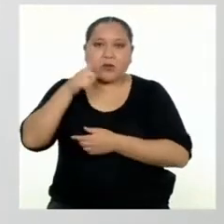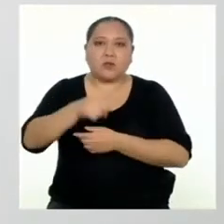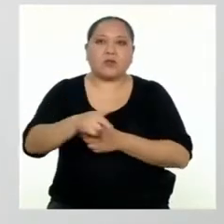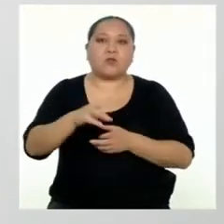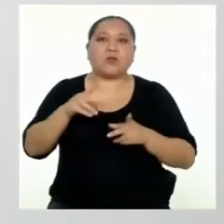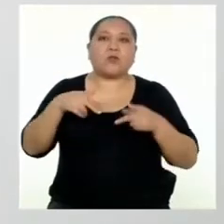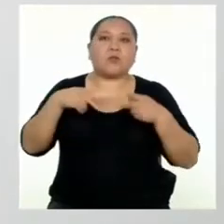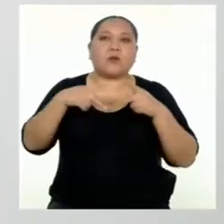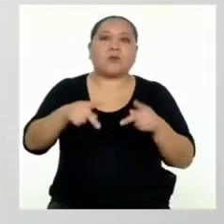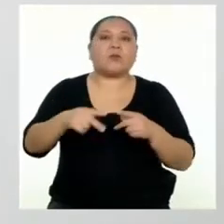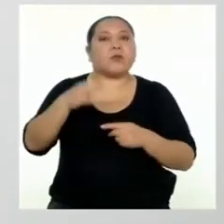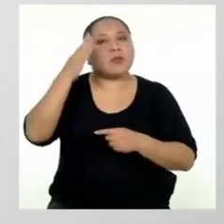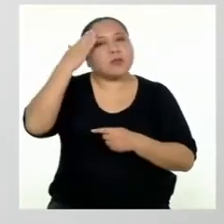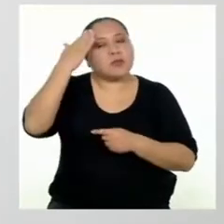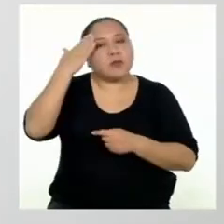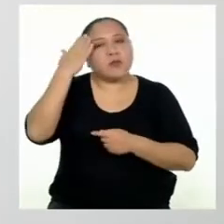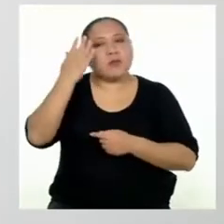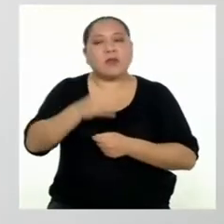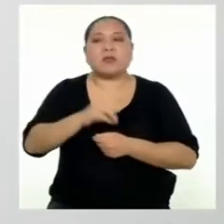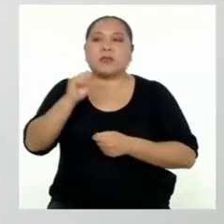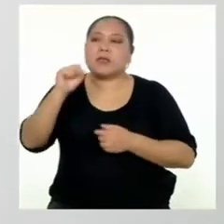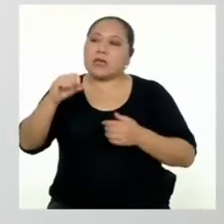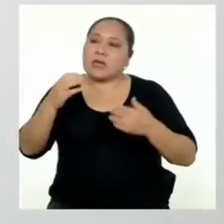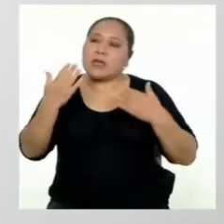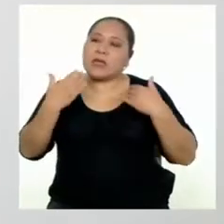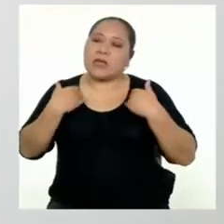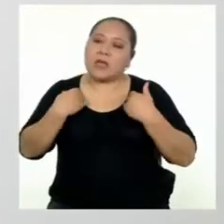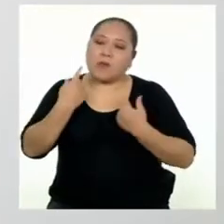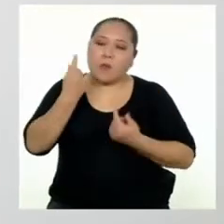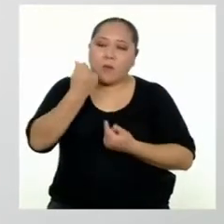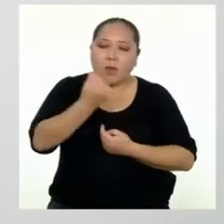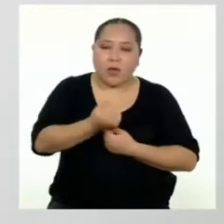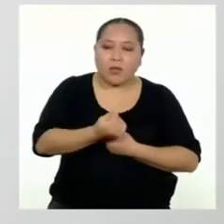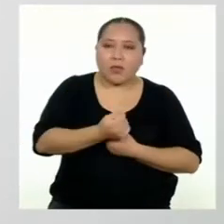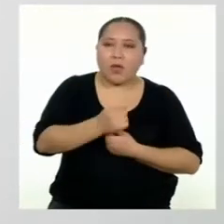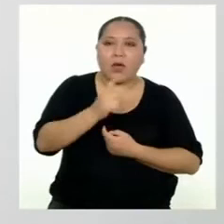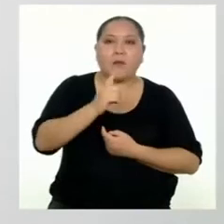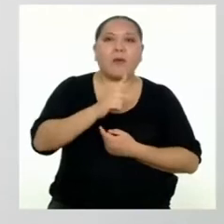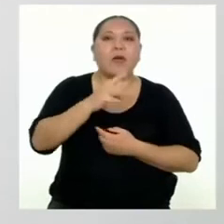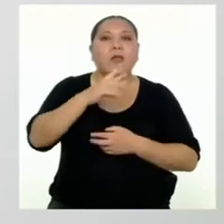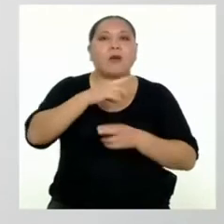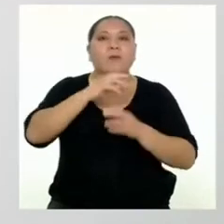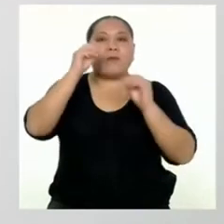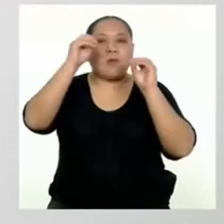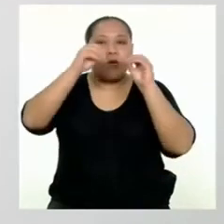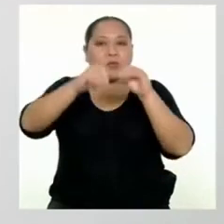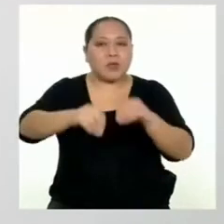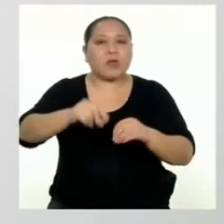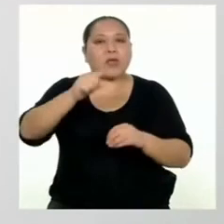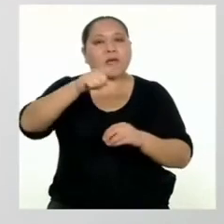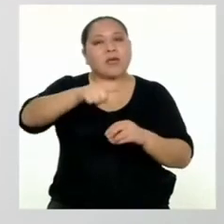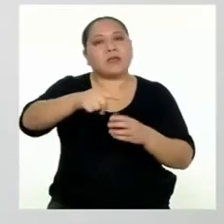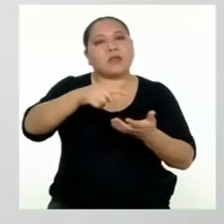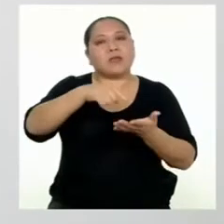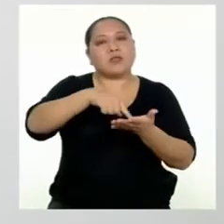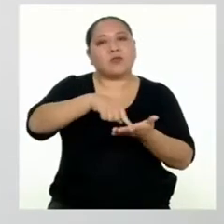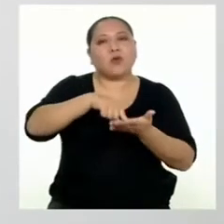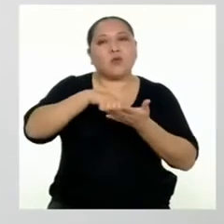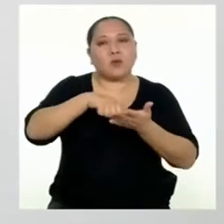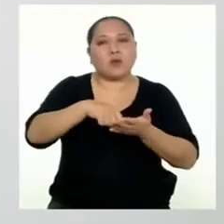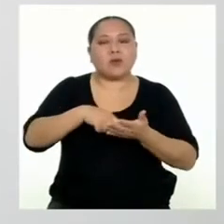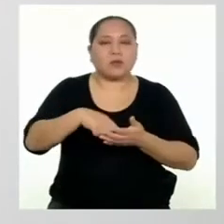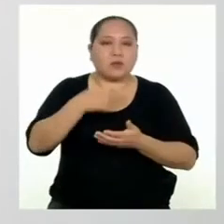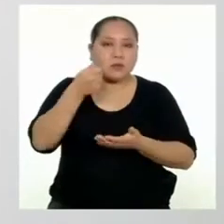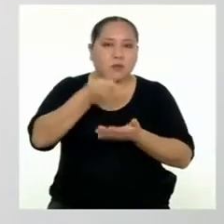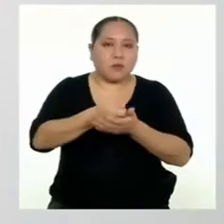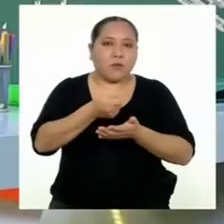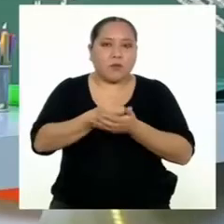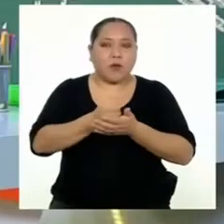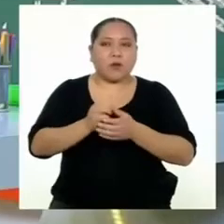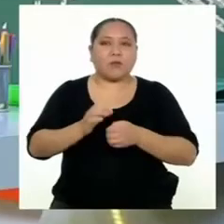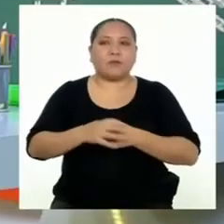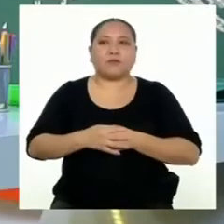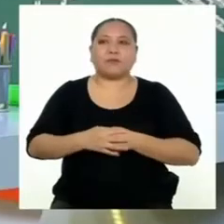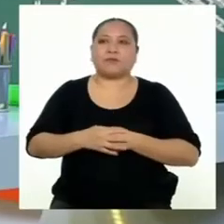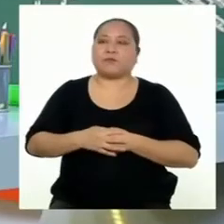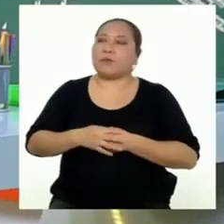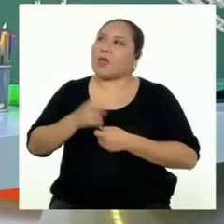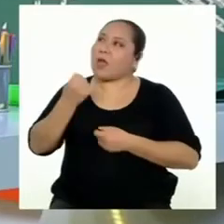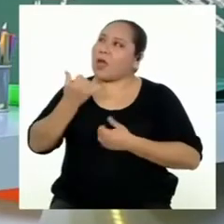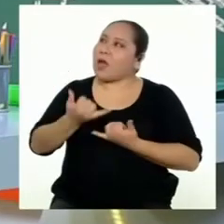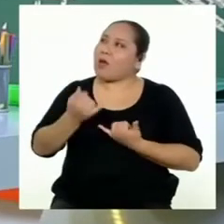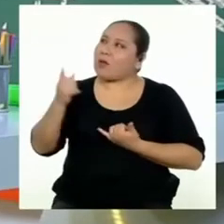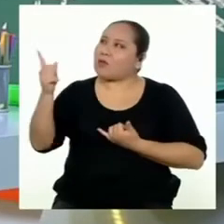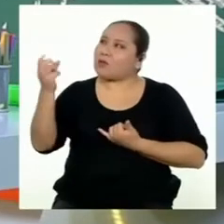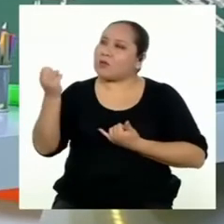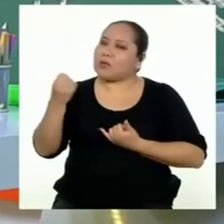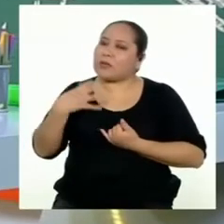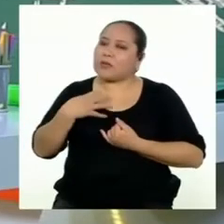que nos permite saber si disponemos de dinero para cumplir nuestras obligaciones crediticias. Ahora que